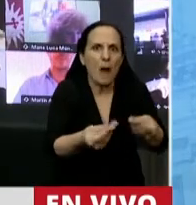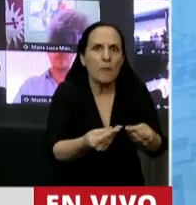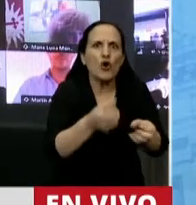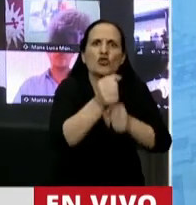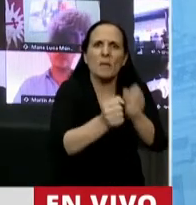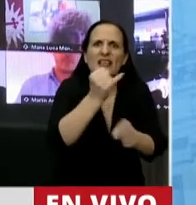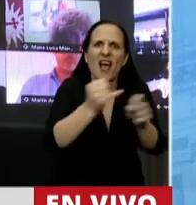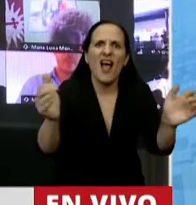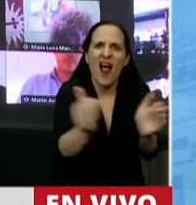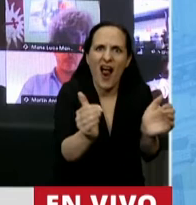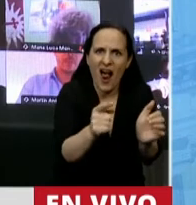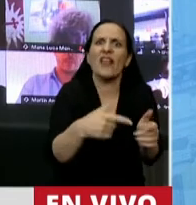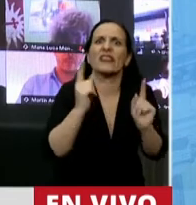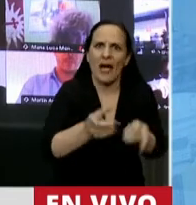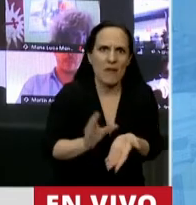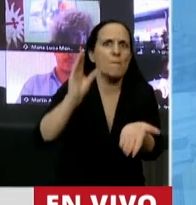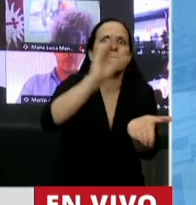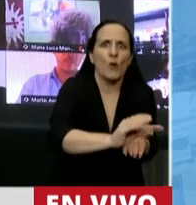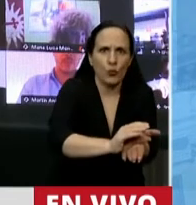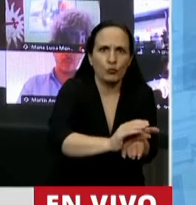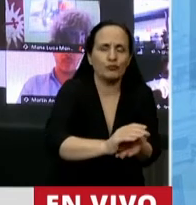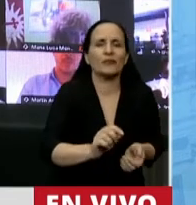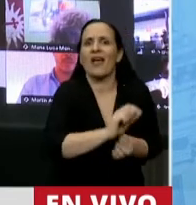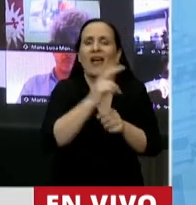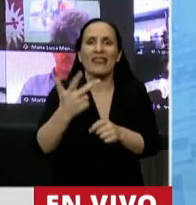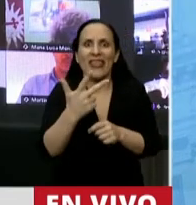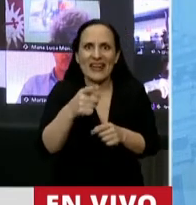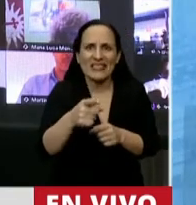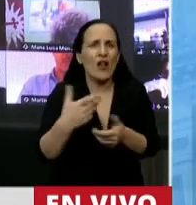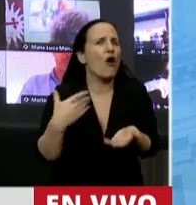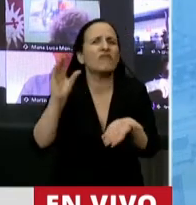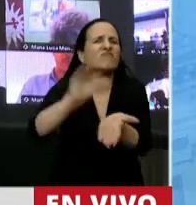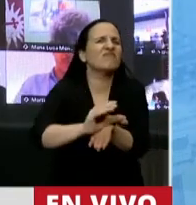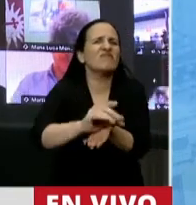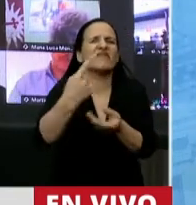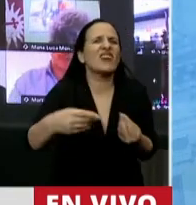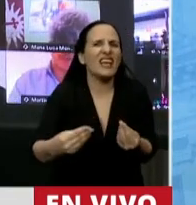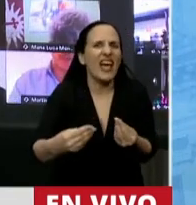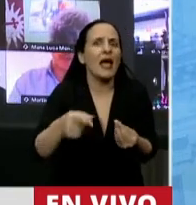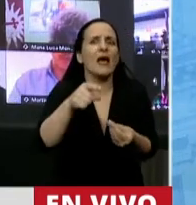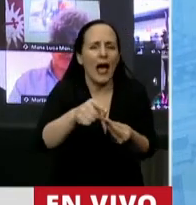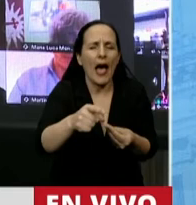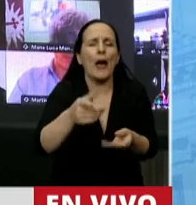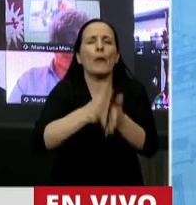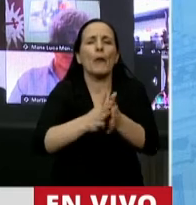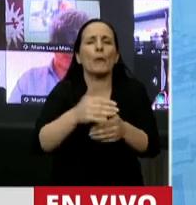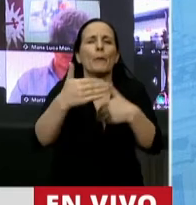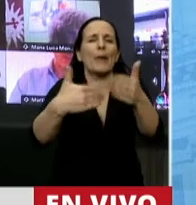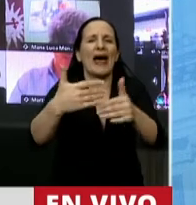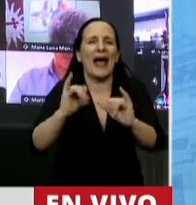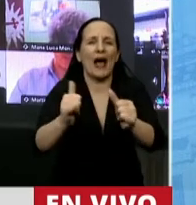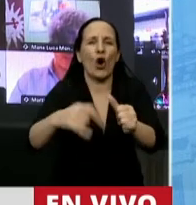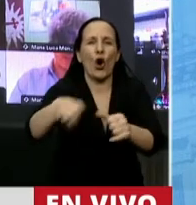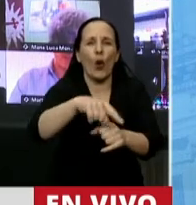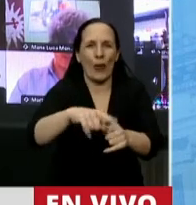empresa a nivel general. En el tercer punto, lo que es la inversión en becas progresar para nuestros jóvenes.